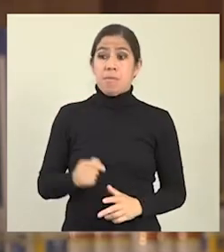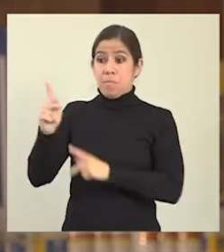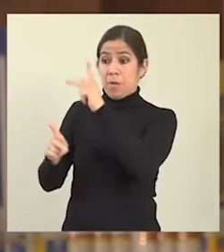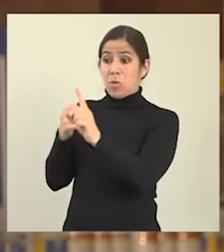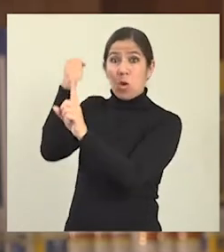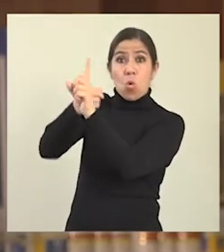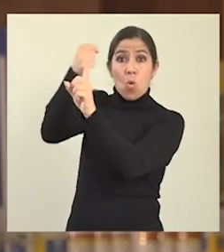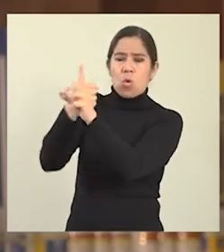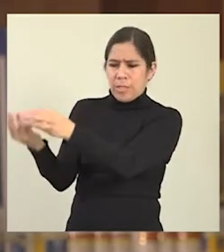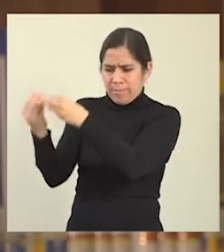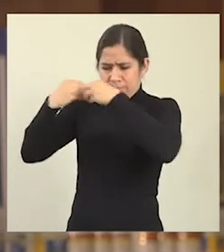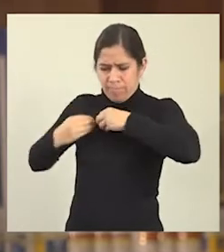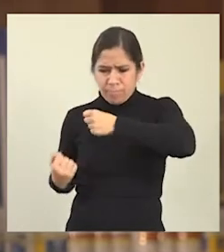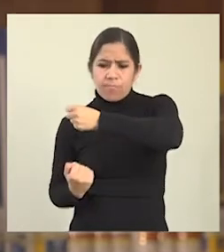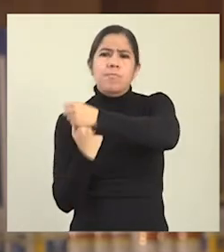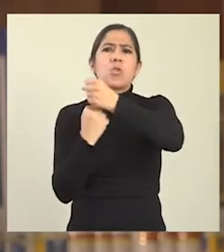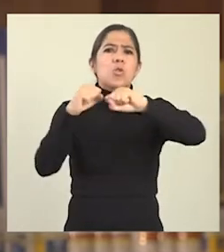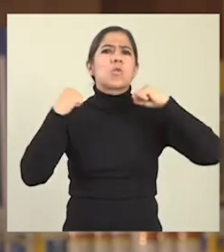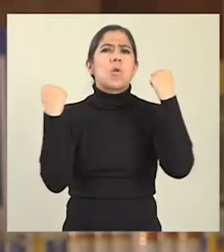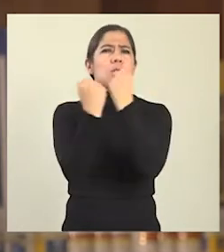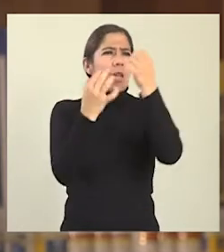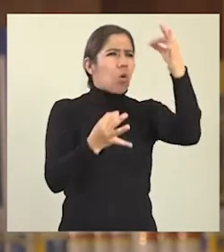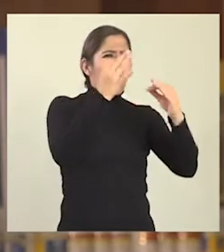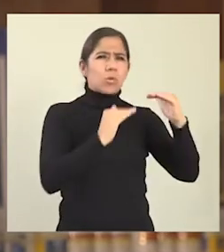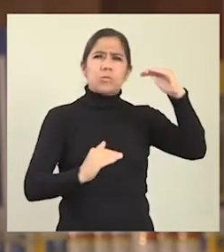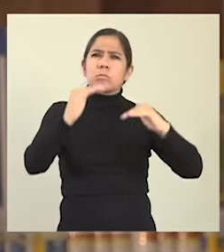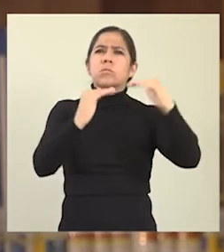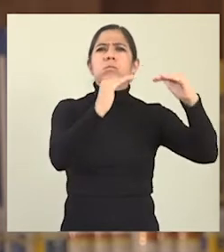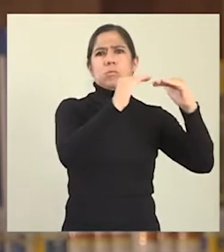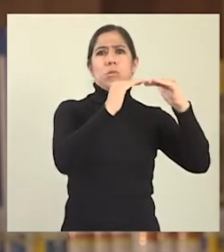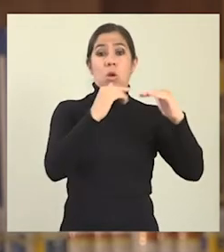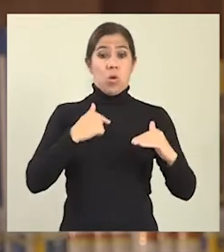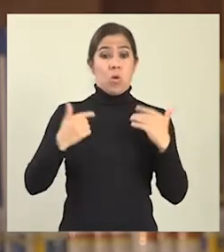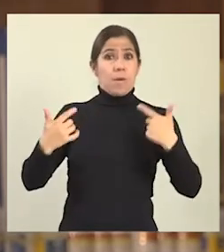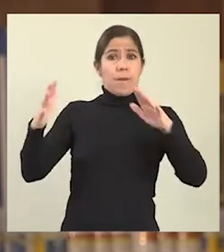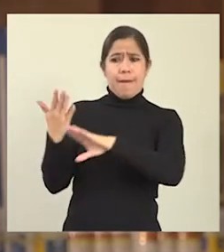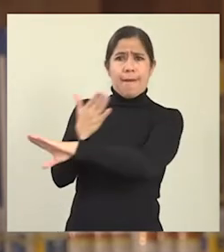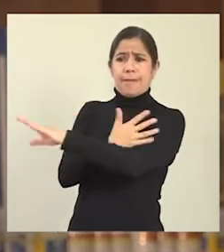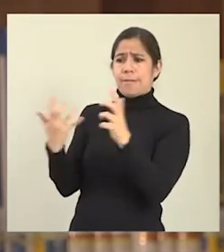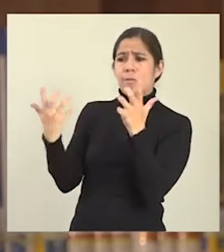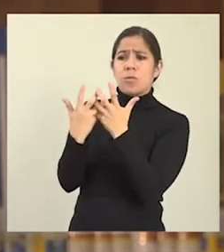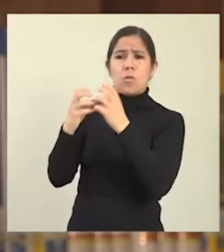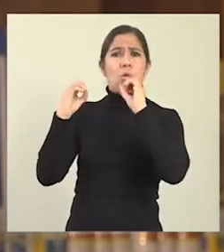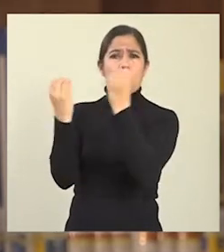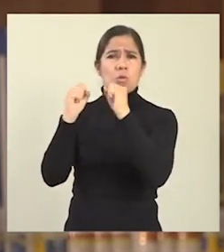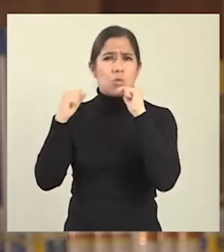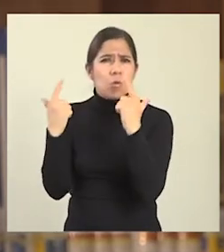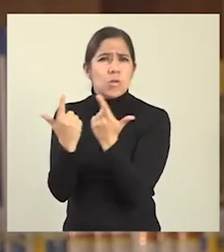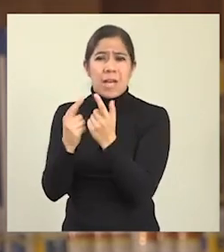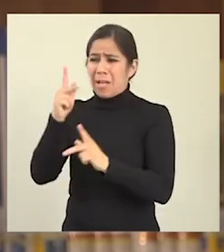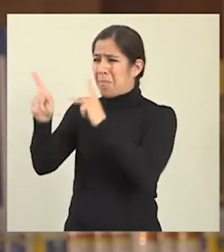Las luchas de base cimentaron mis ideales por sociedades más justas, por ello he podido coordinar con movimientos sociales y asistir